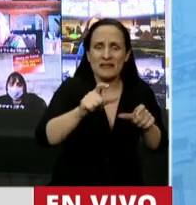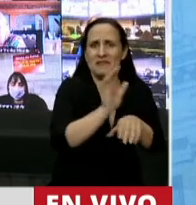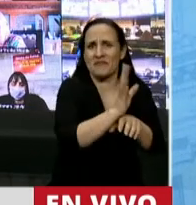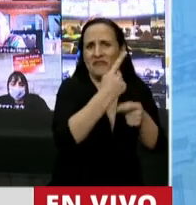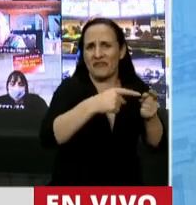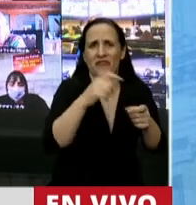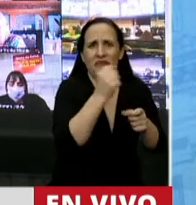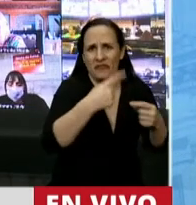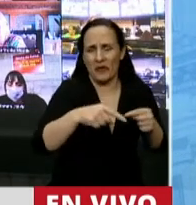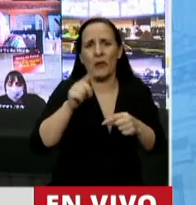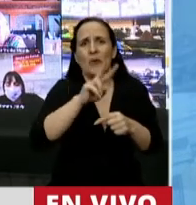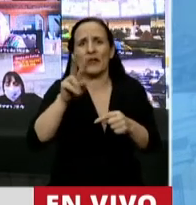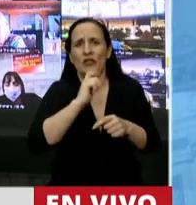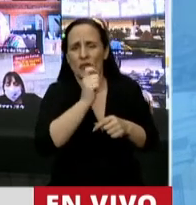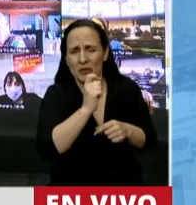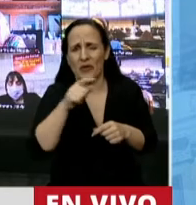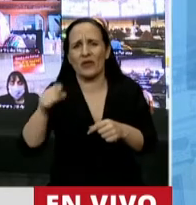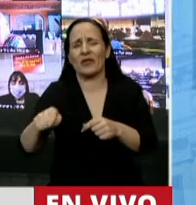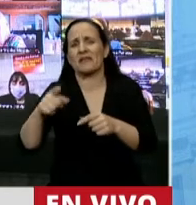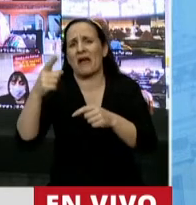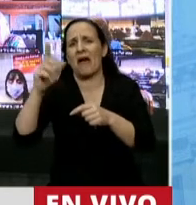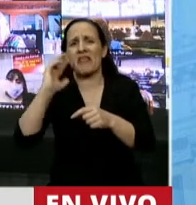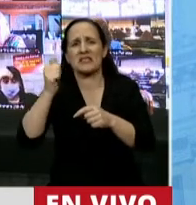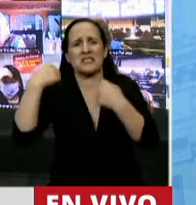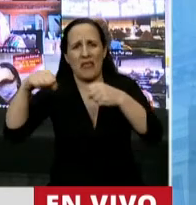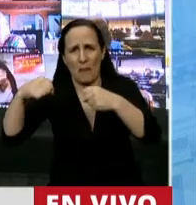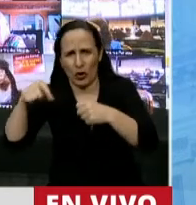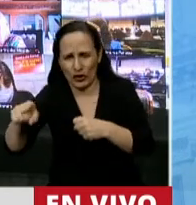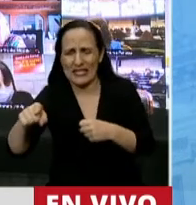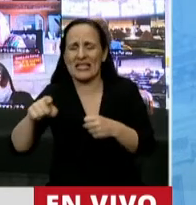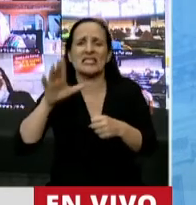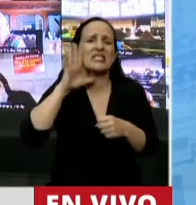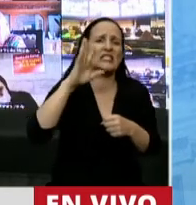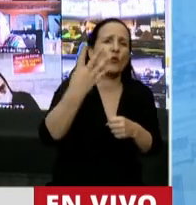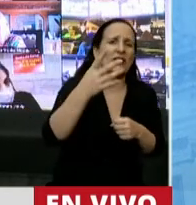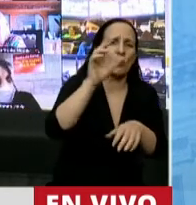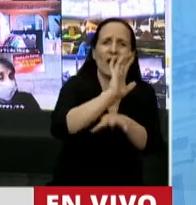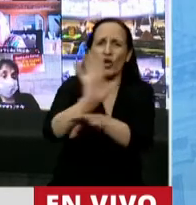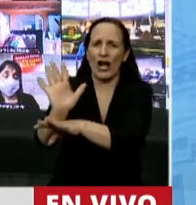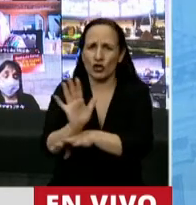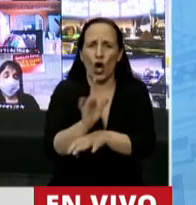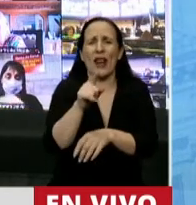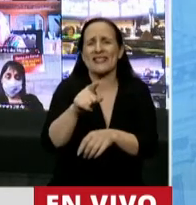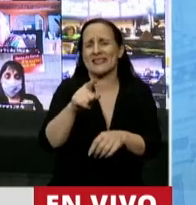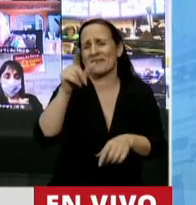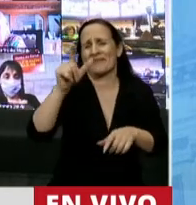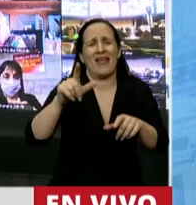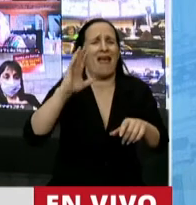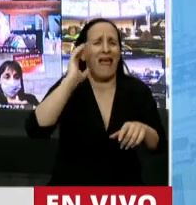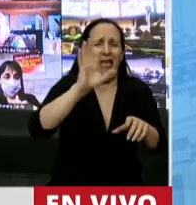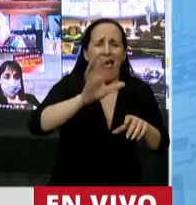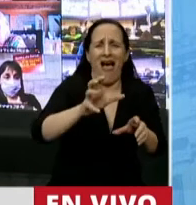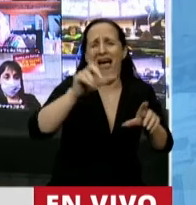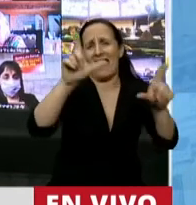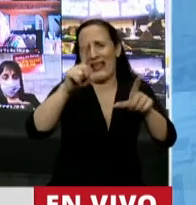conductores, 23 periodistas, 16 deportistas, 54 actores y todos los canales de televisión